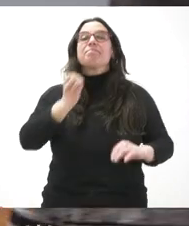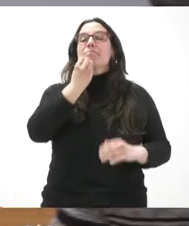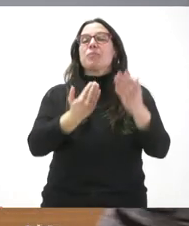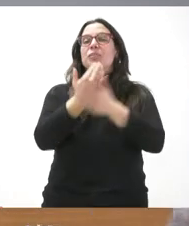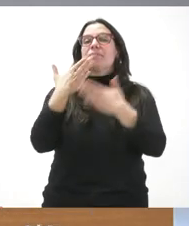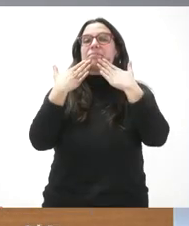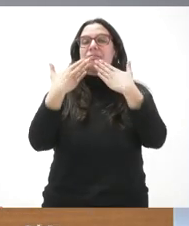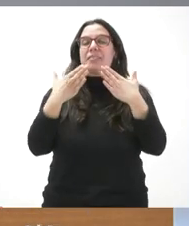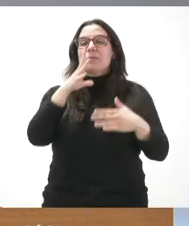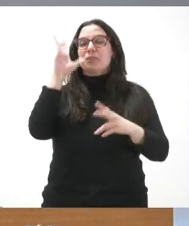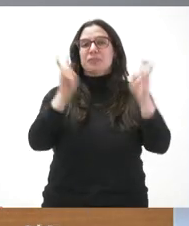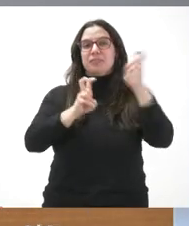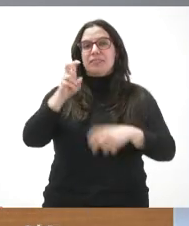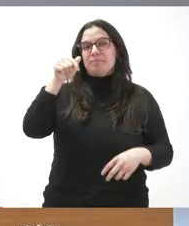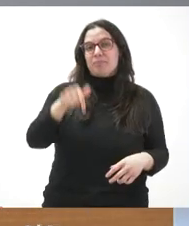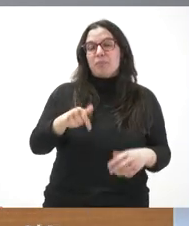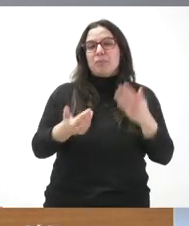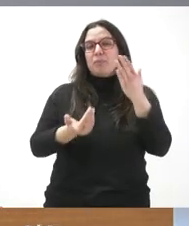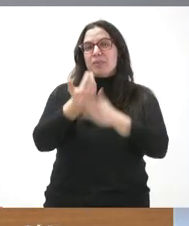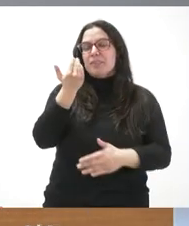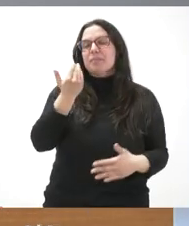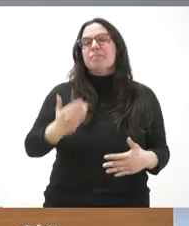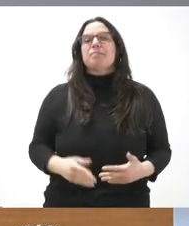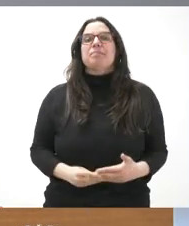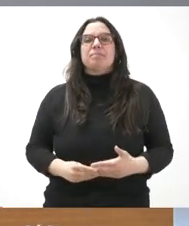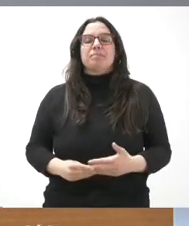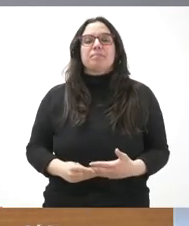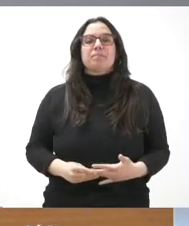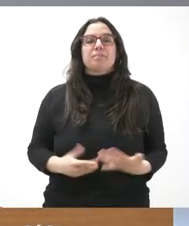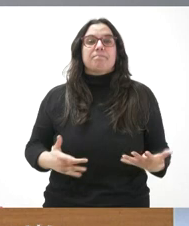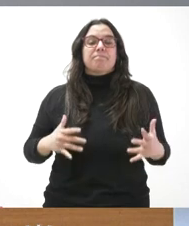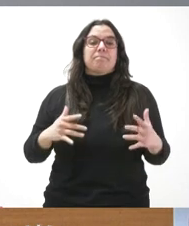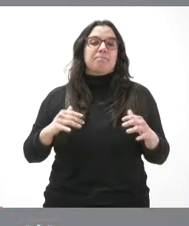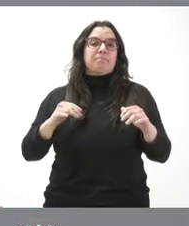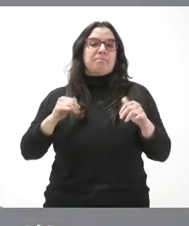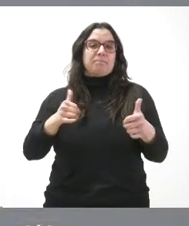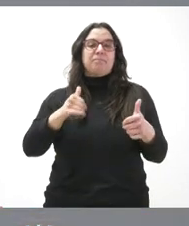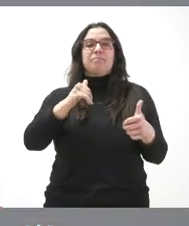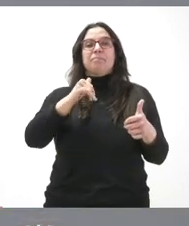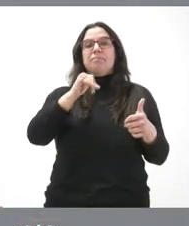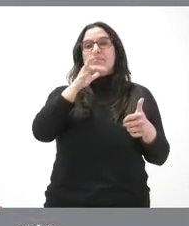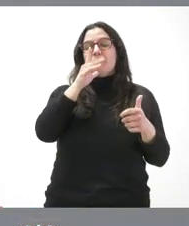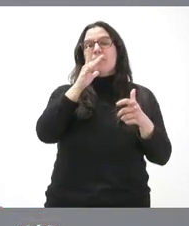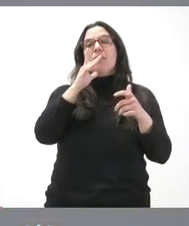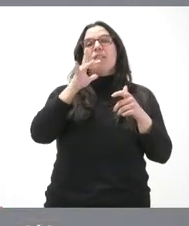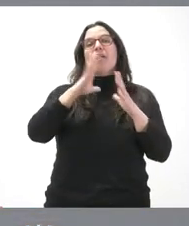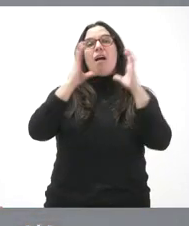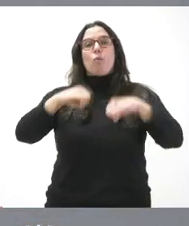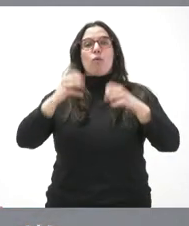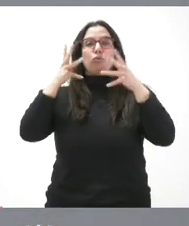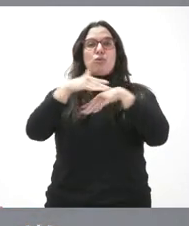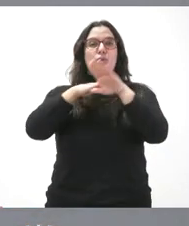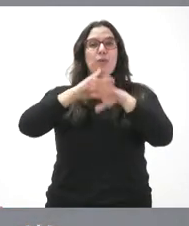Muchas gracias por su presidencia hoy aquí esta mañana y paso a dar cuenta de lo que son los principales acuerdos del Consejo de Gobierno de Castilla y León,